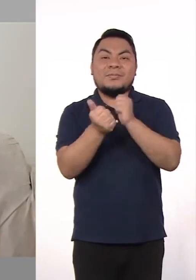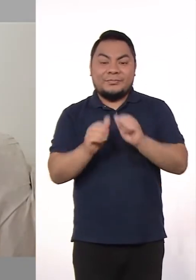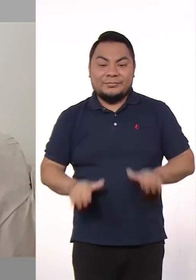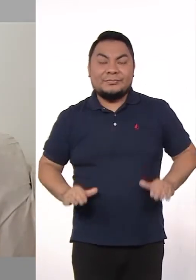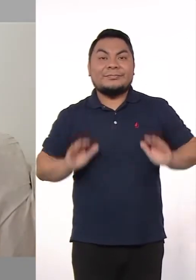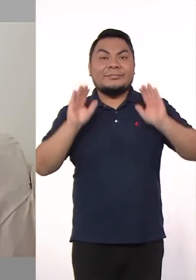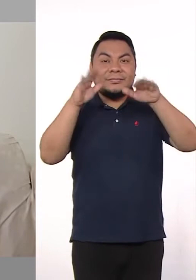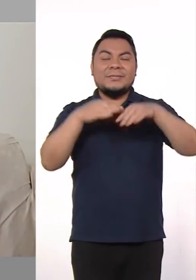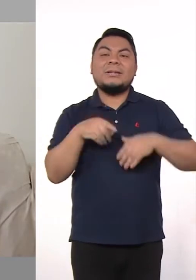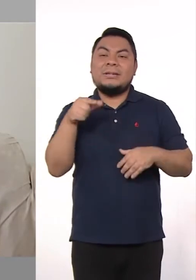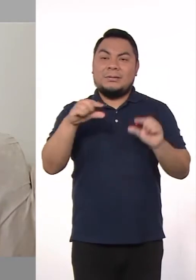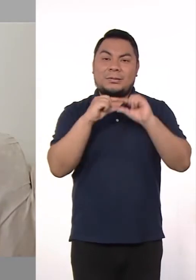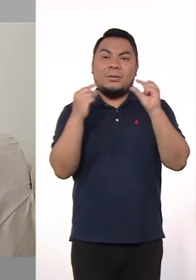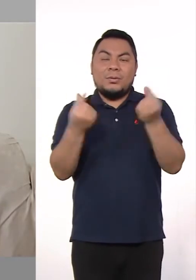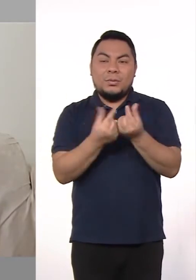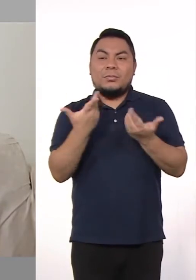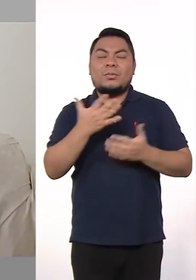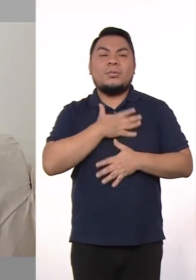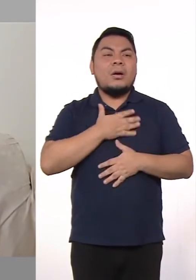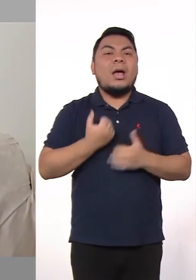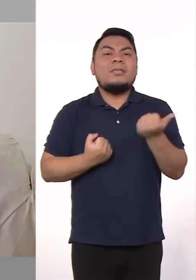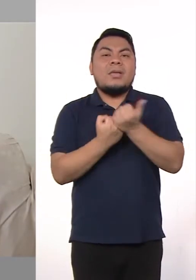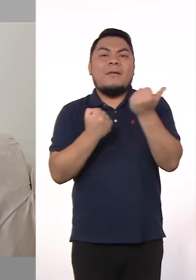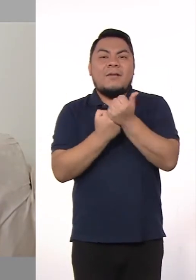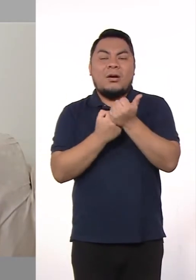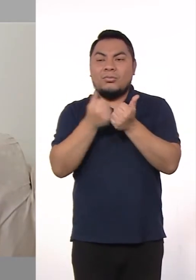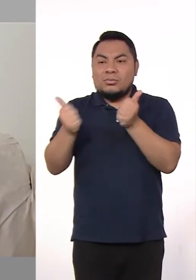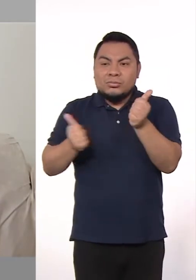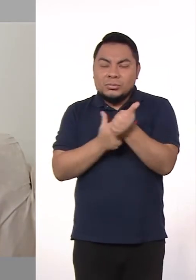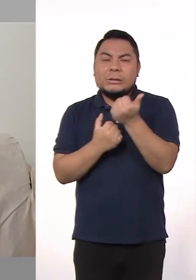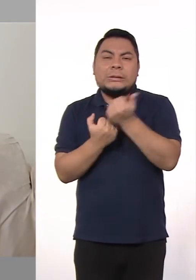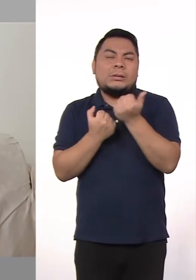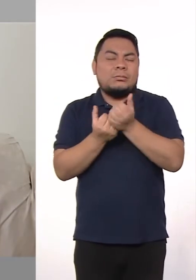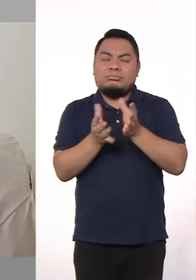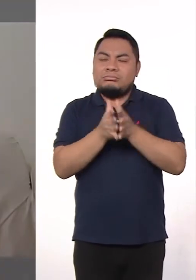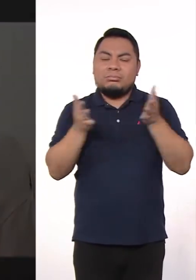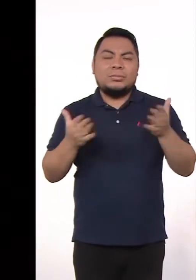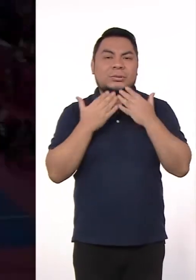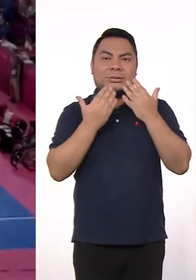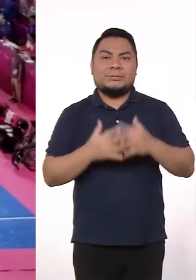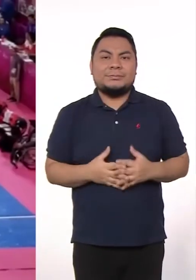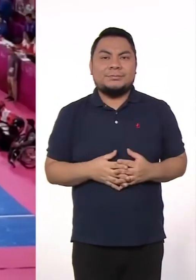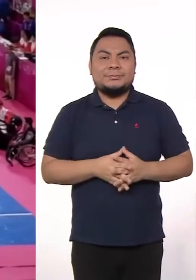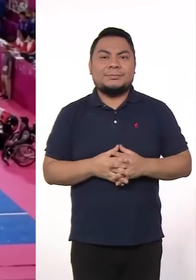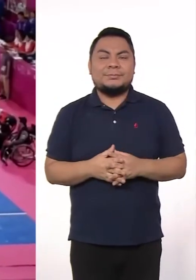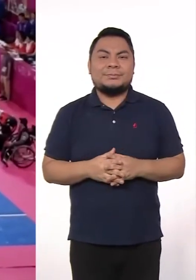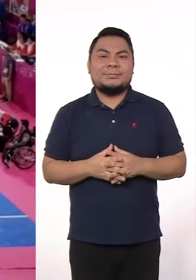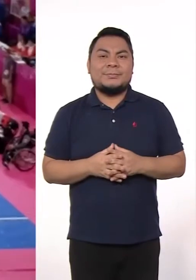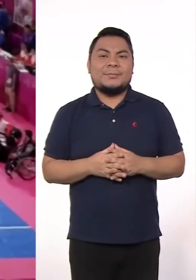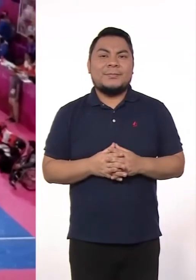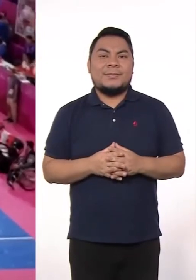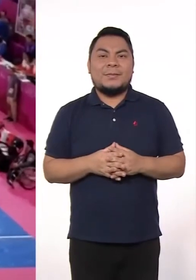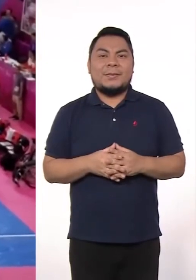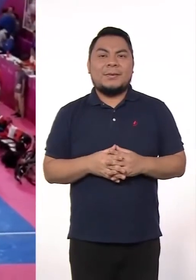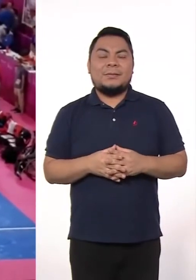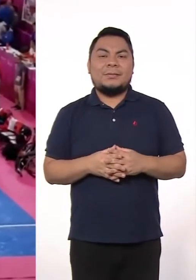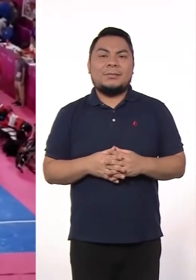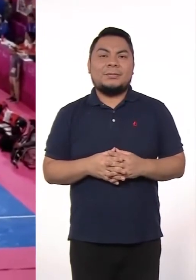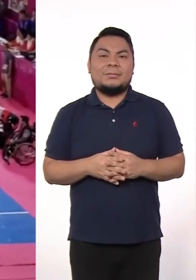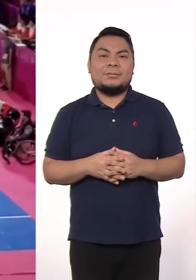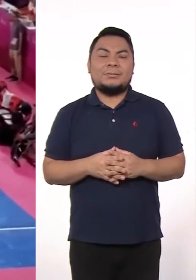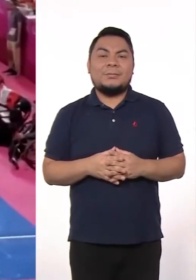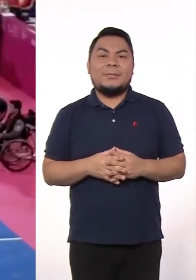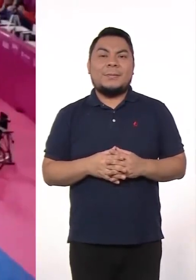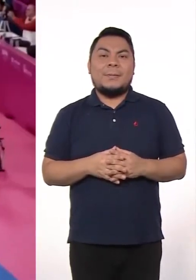el grupo humano que trabaja y se desempeña en la empresa. Número 11,